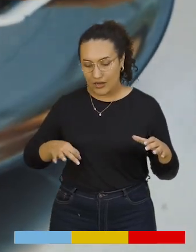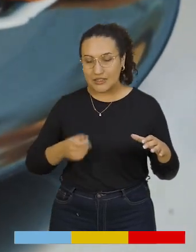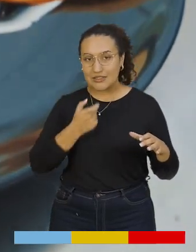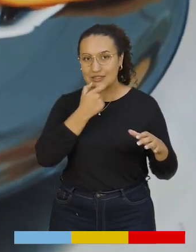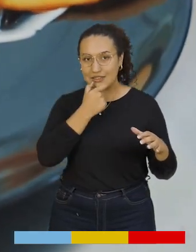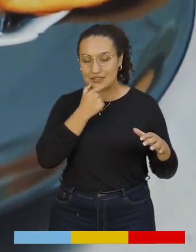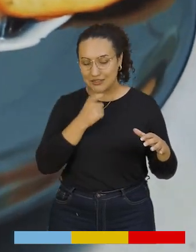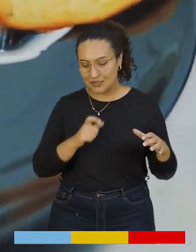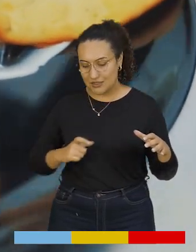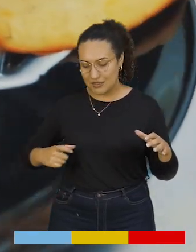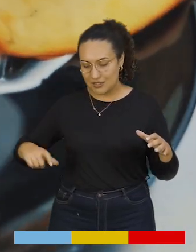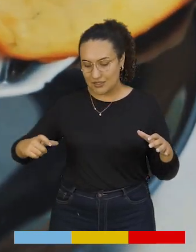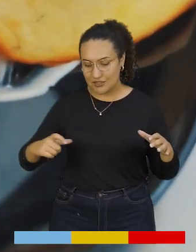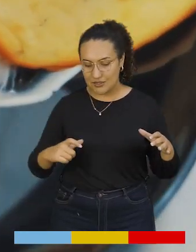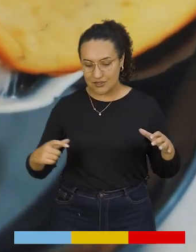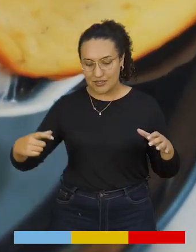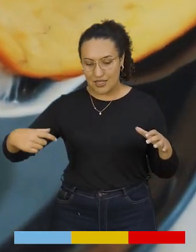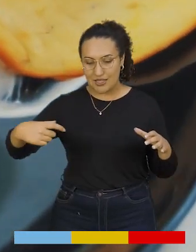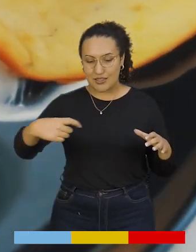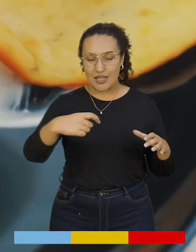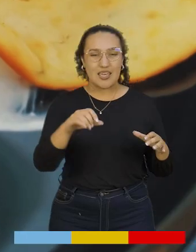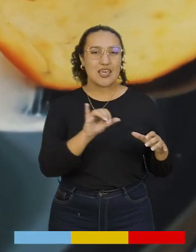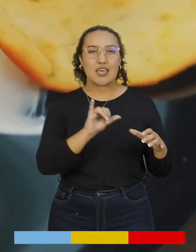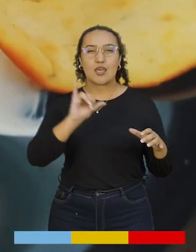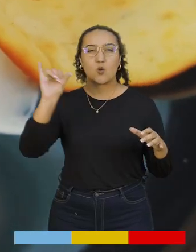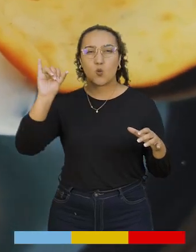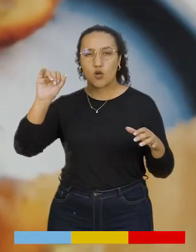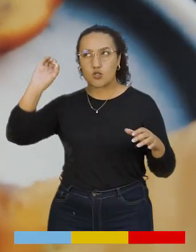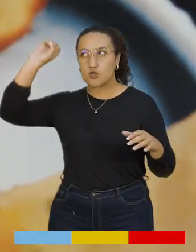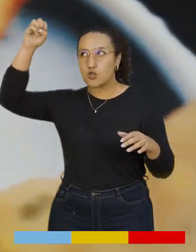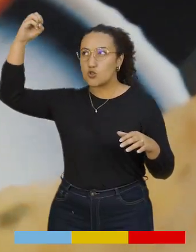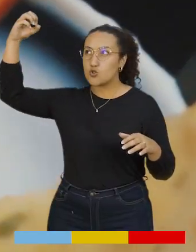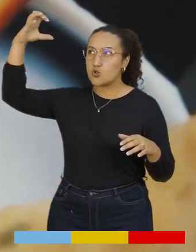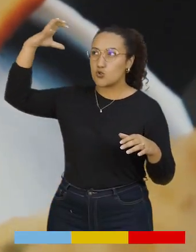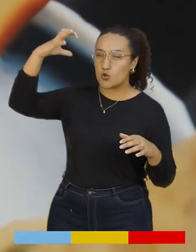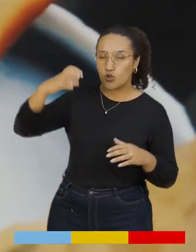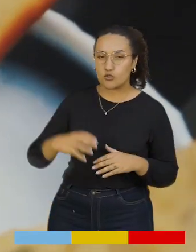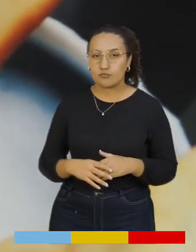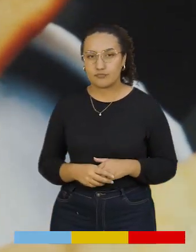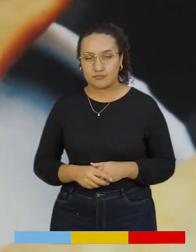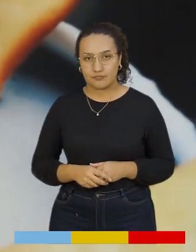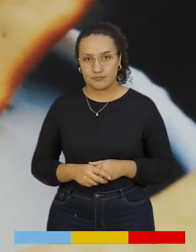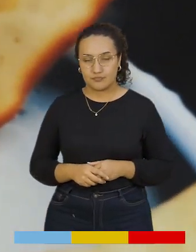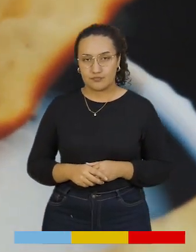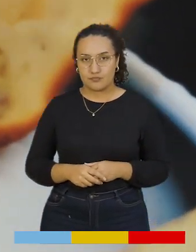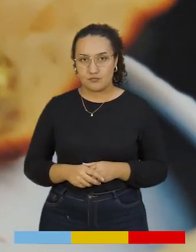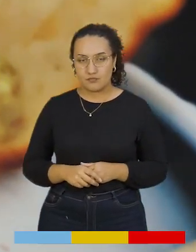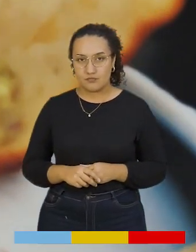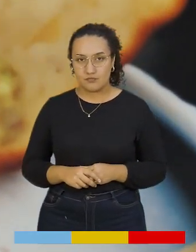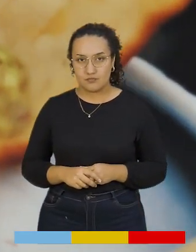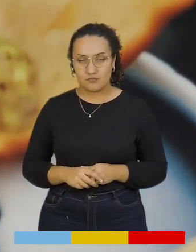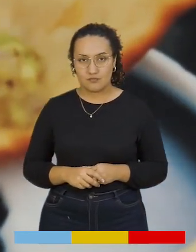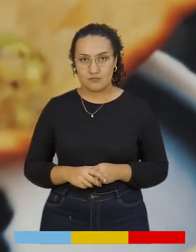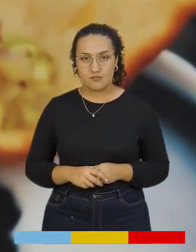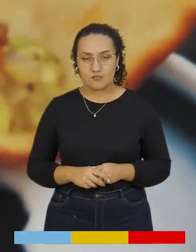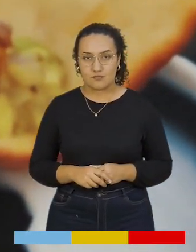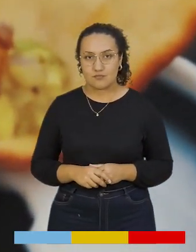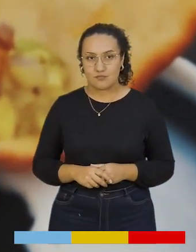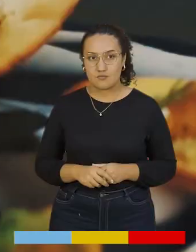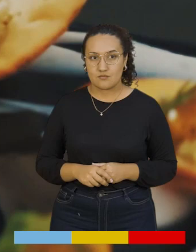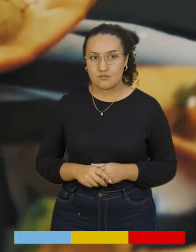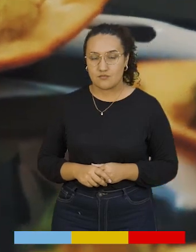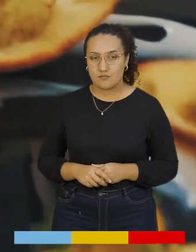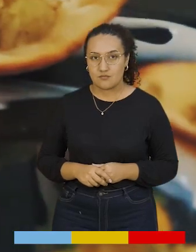galletitas alrededor simulando los rayos del sol y procederemos a rellenar nuestras galletas con el